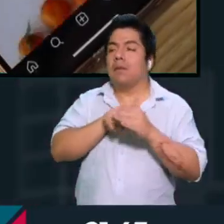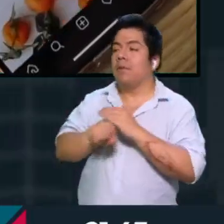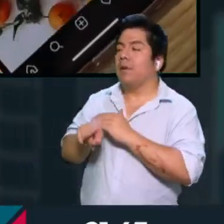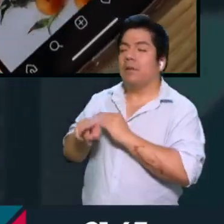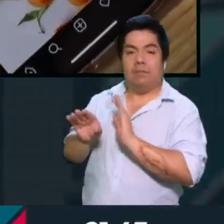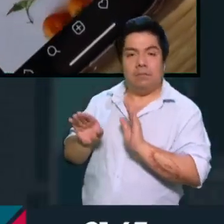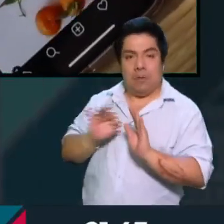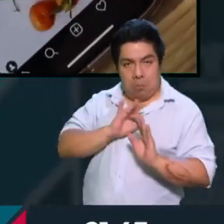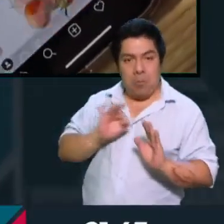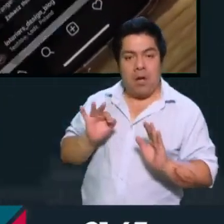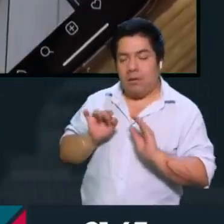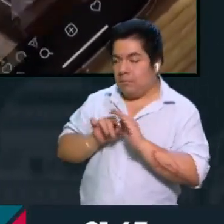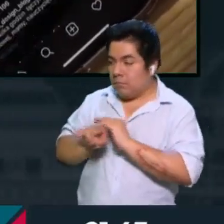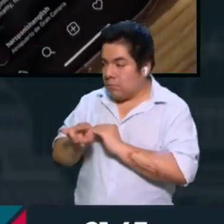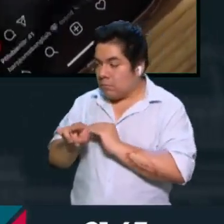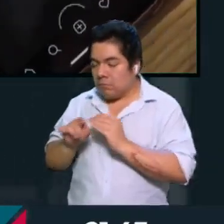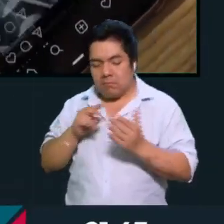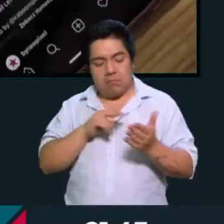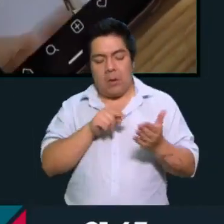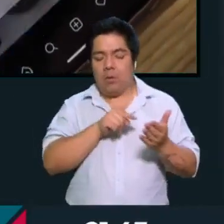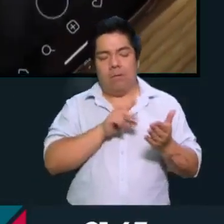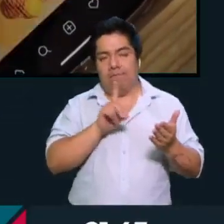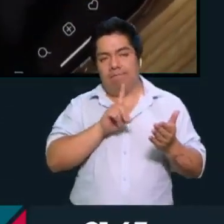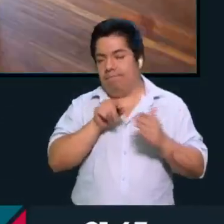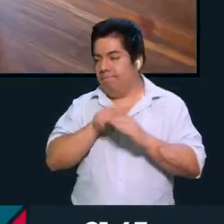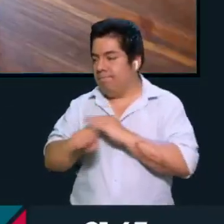una forma de poder, pues,